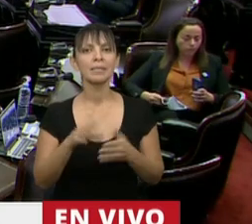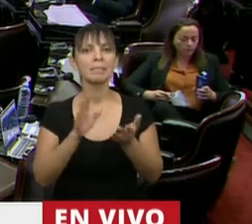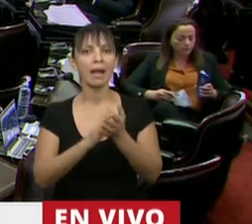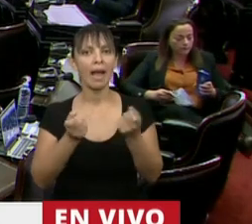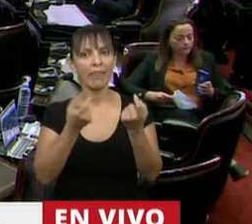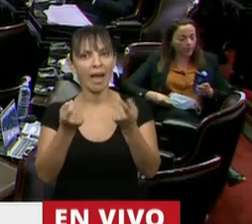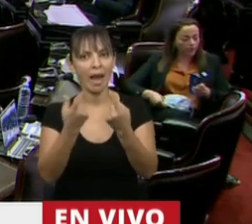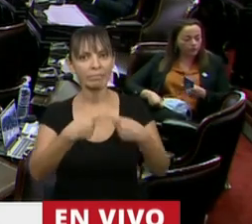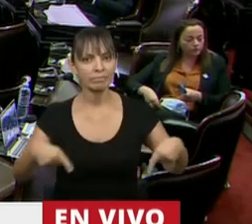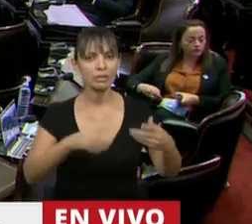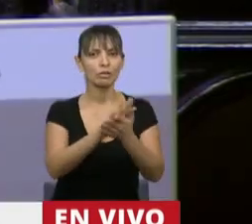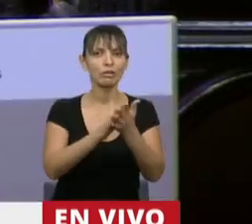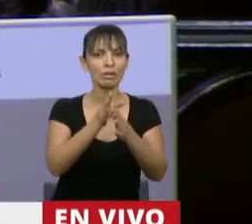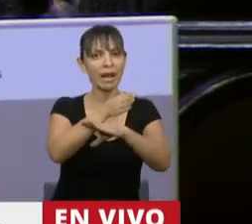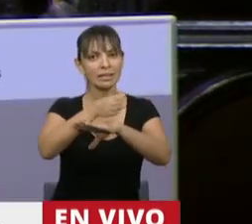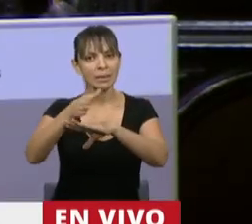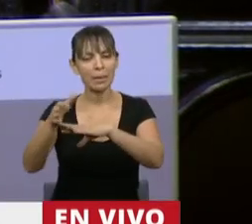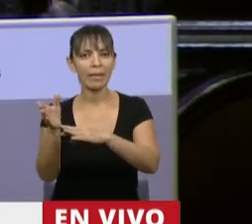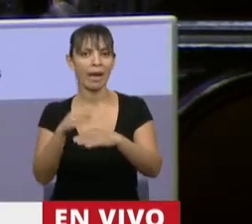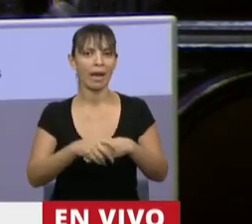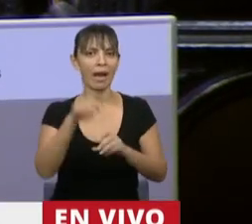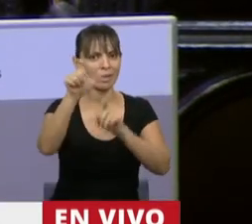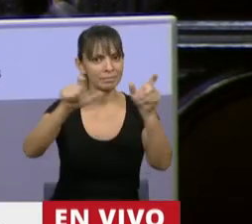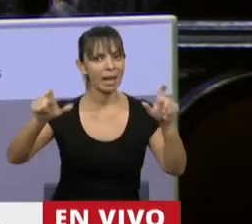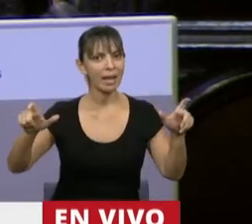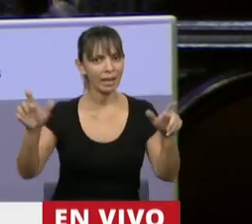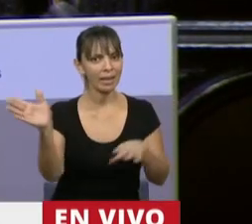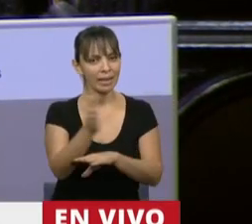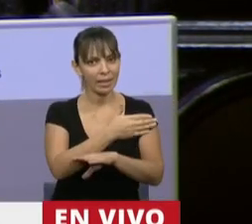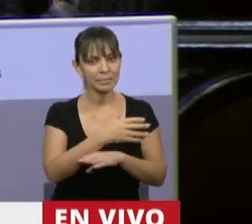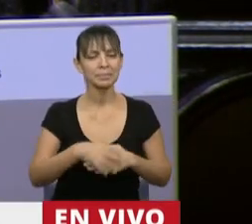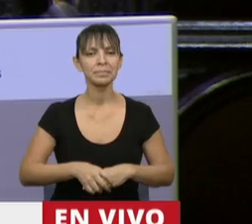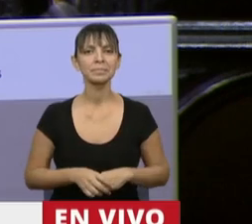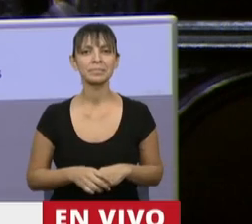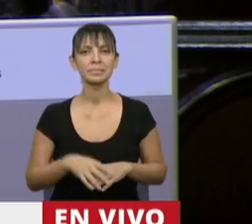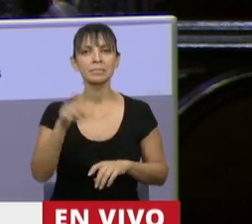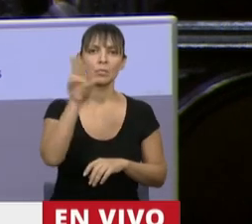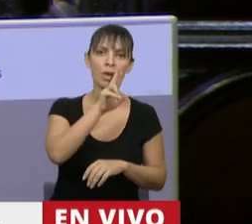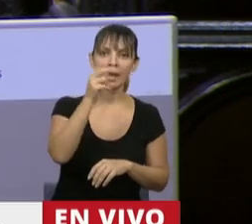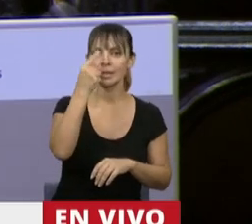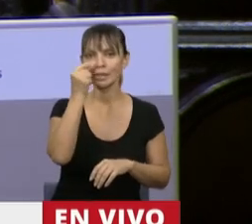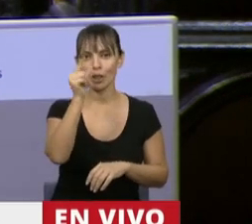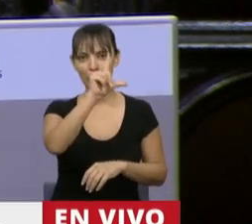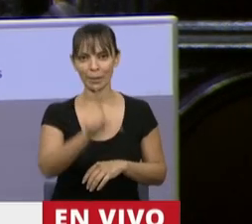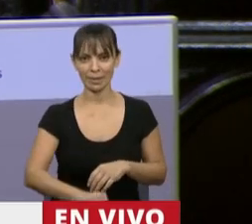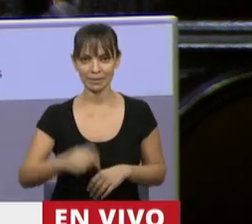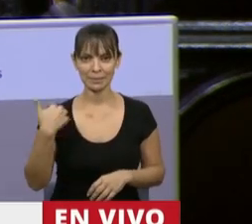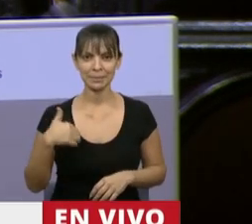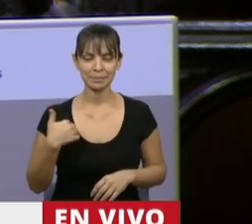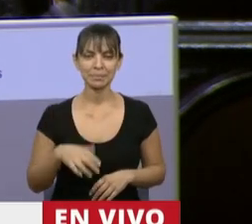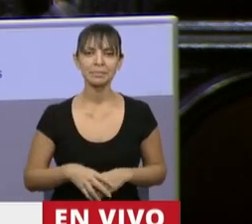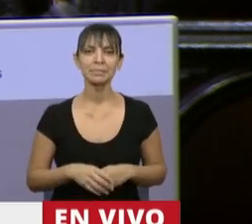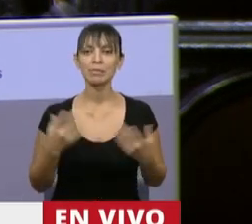herramientas de accesibilidad a toda la población, a todos los ciudadanos y ciudadanas de nuestra República Argentina,